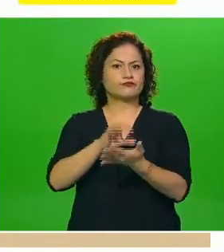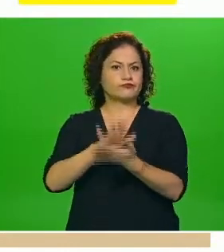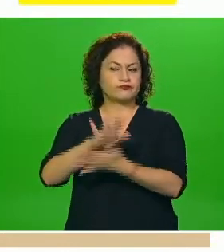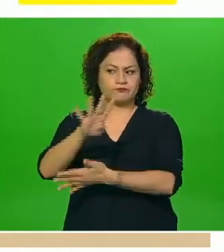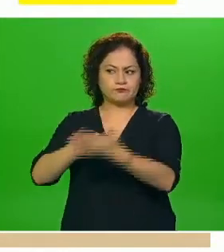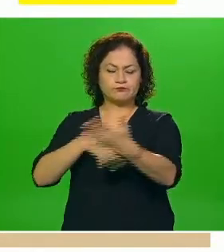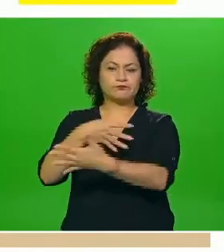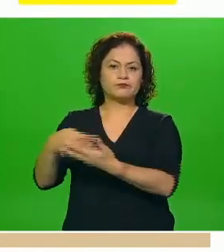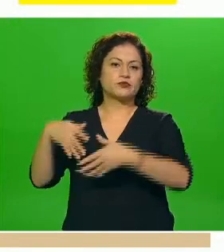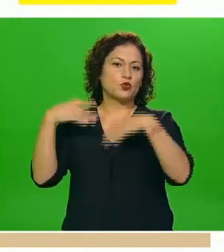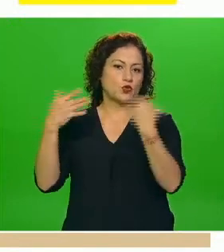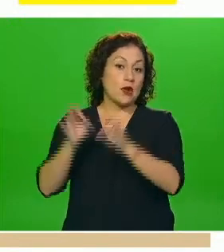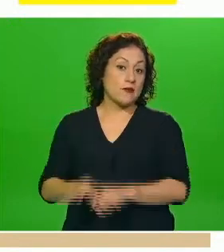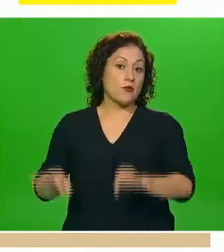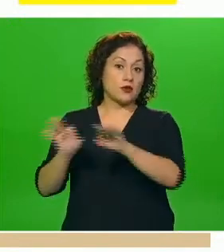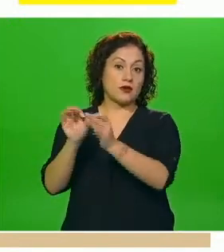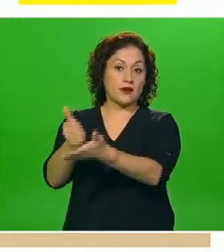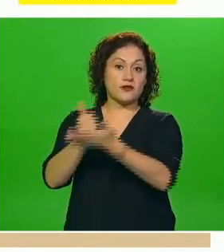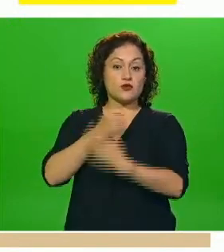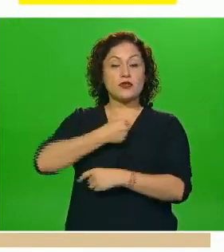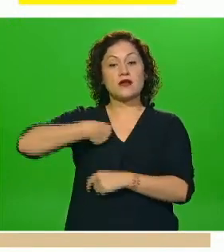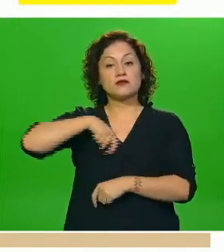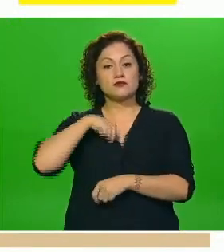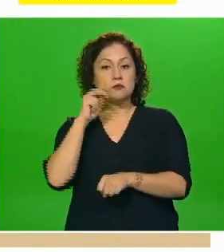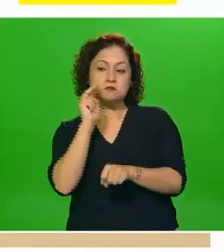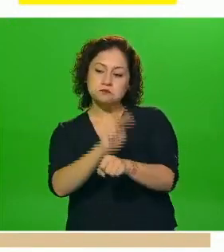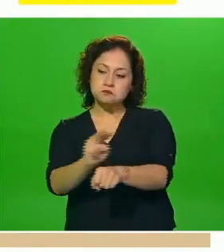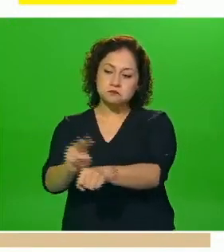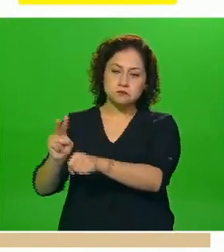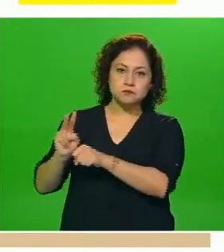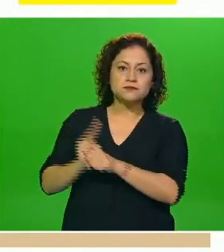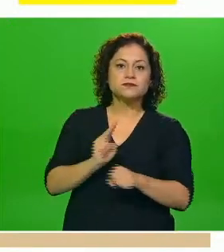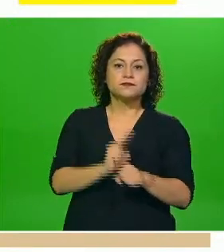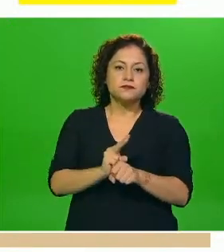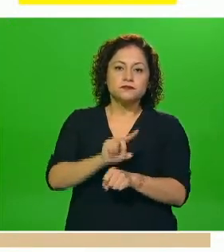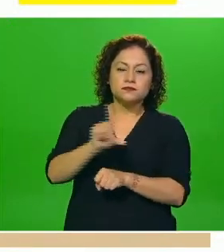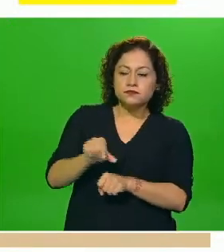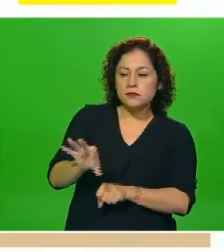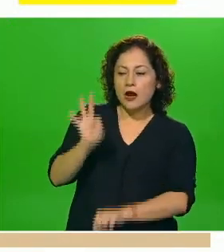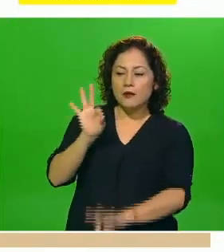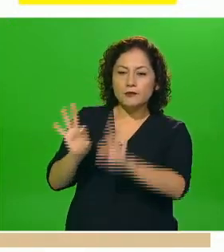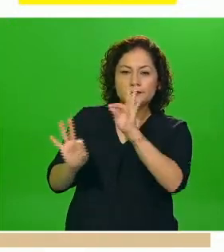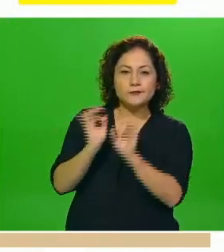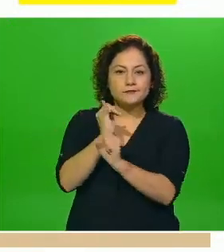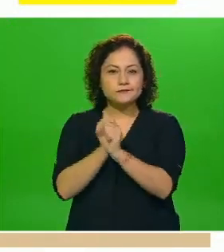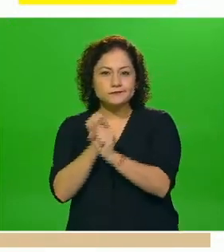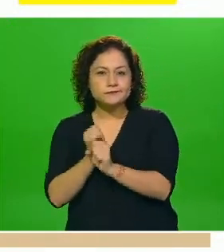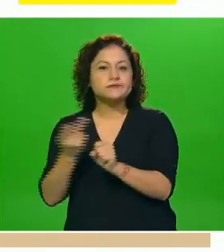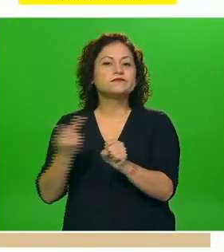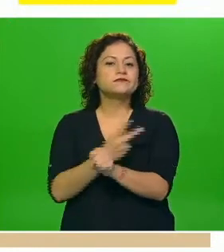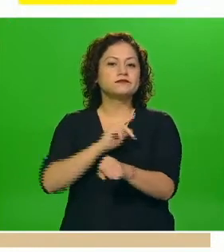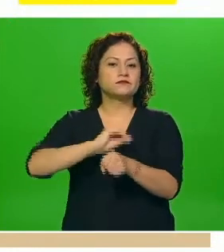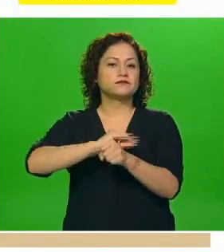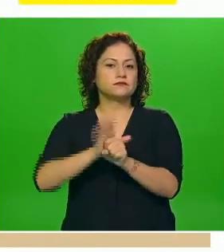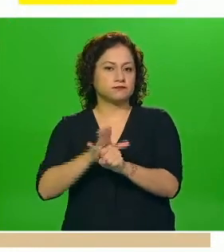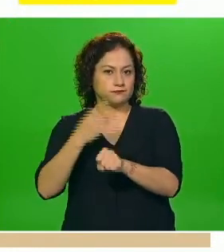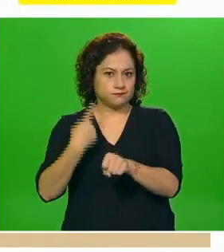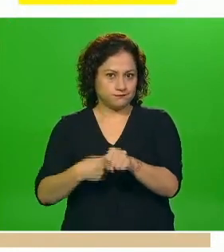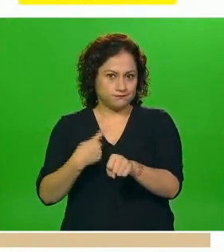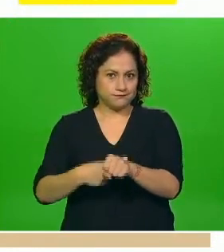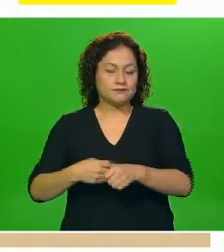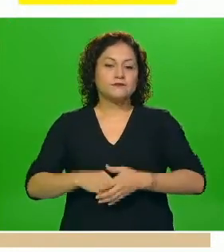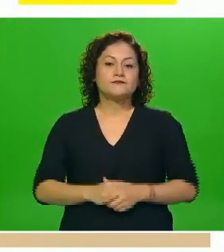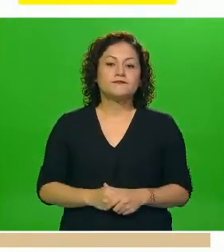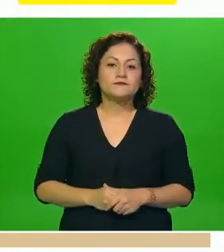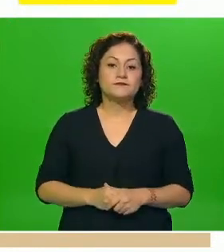podemos ver el comportamiento y podemos hacer caracterizaciones epidemiológicas es de la